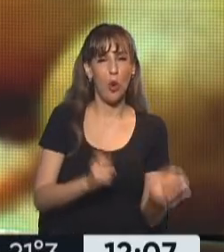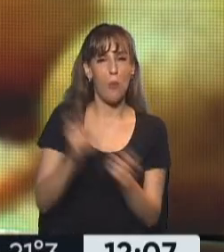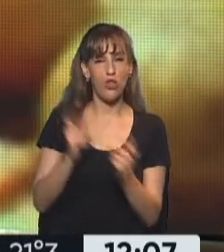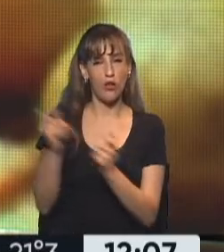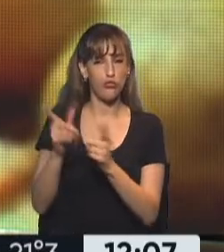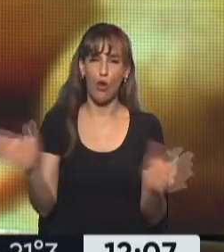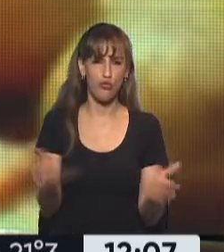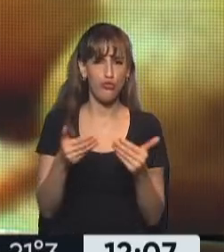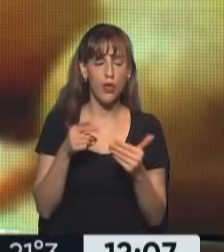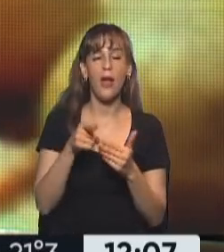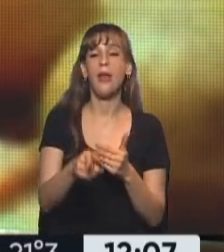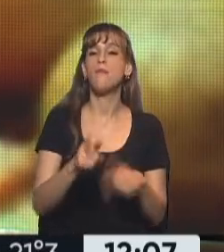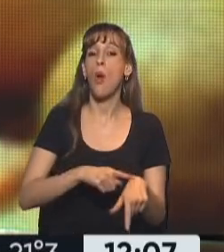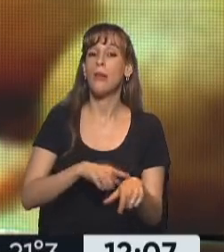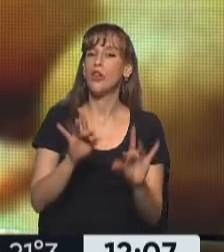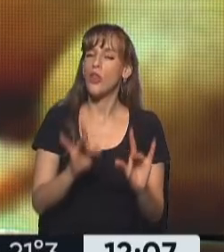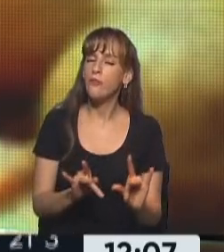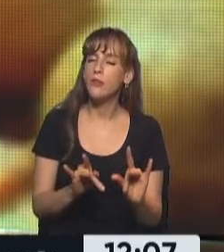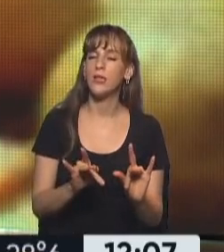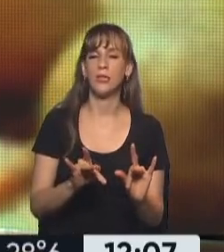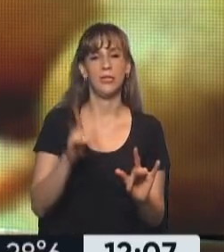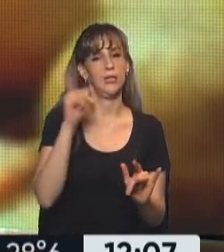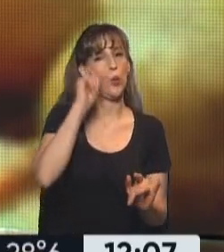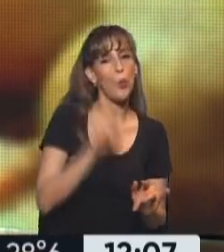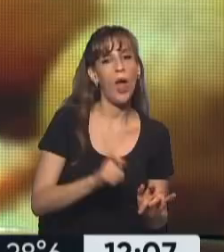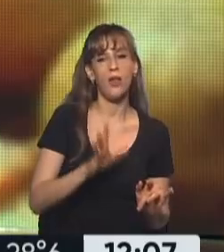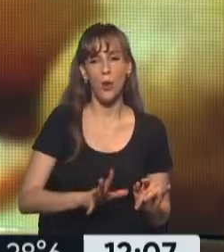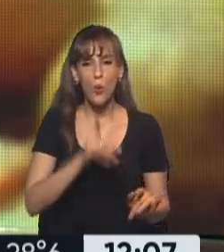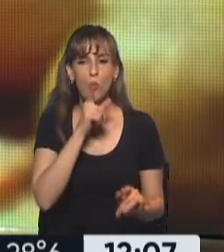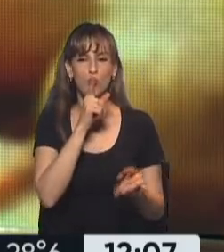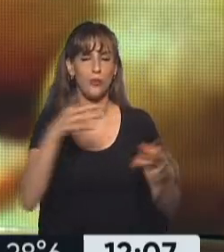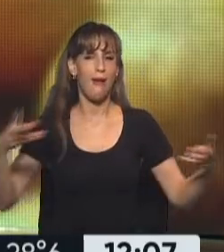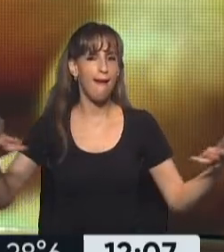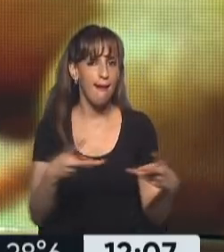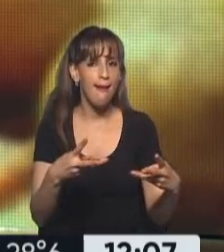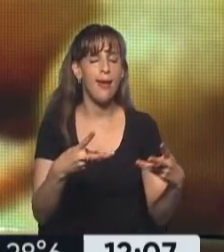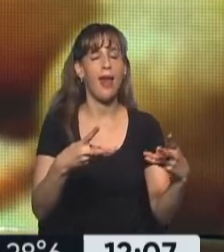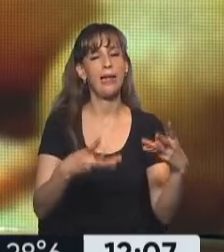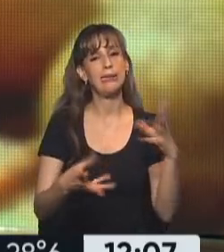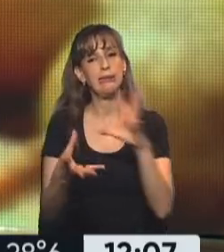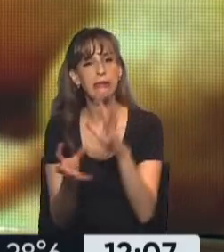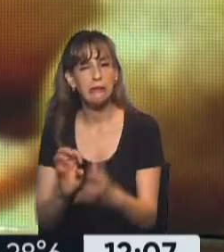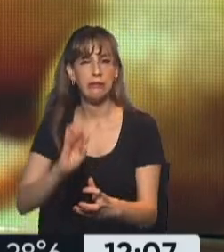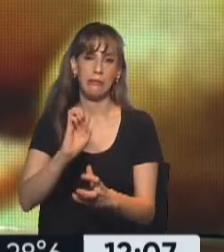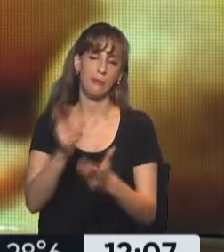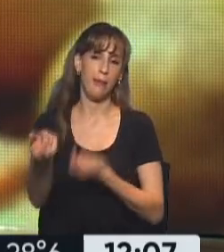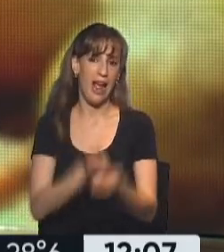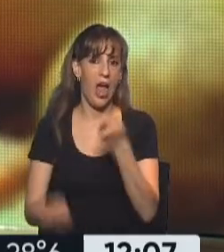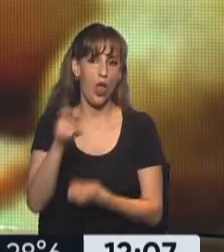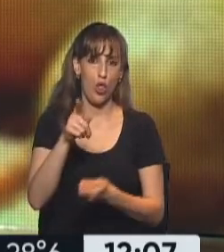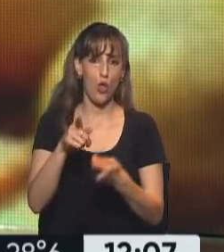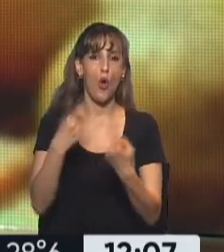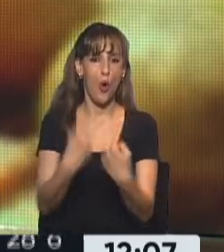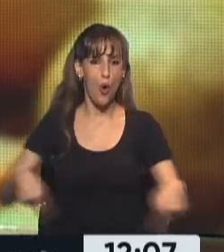internacional muy difícil, la guerra de Ucrania y Rusia que impacta en el mercado de los commodities y además un problema